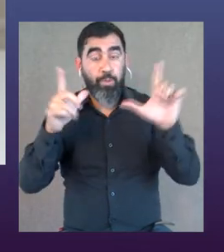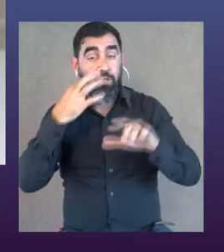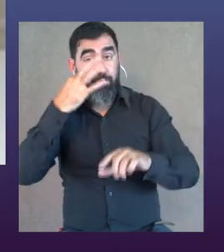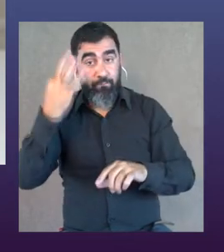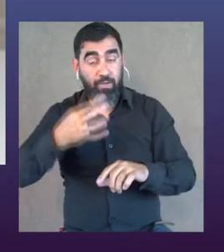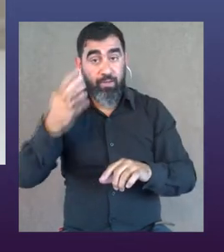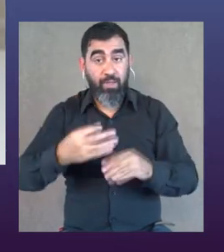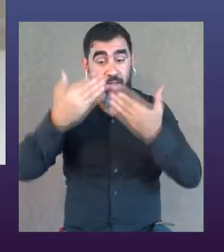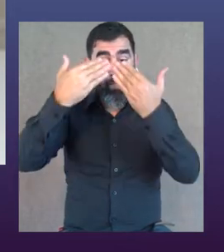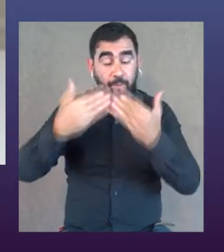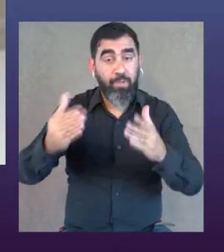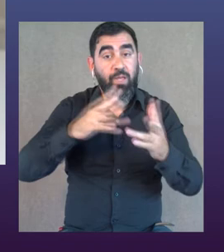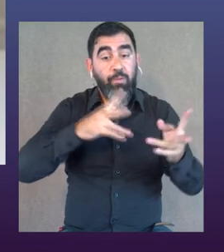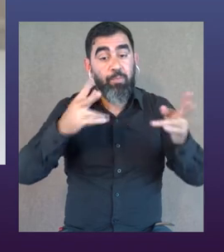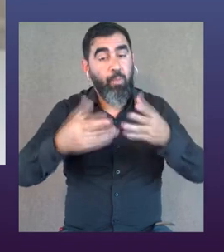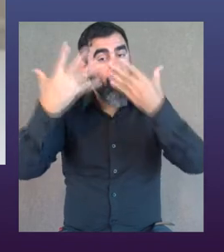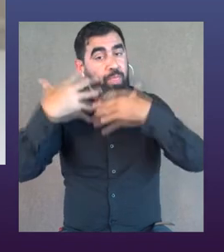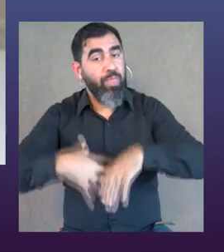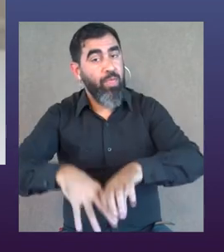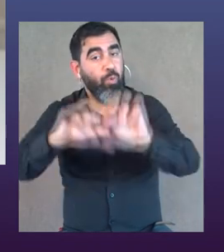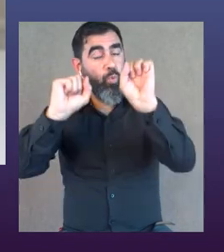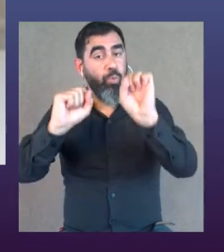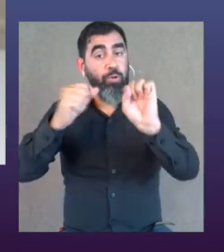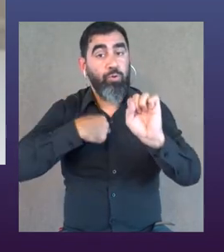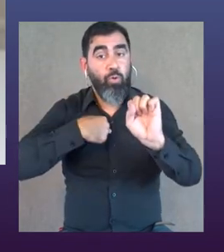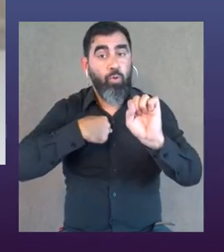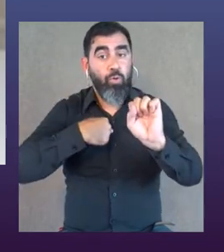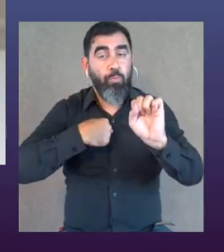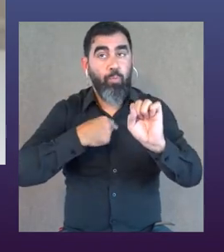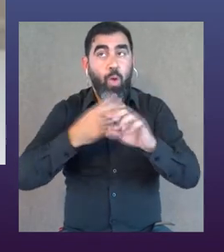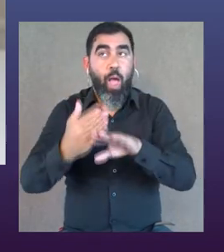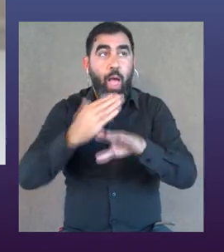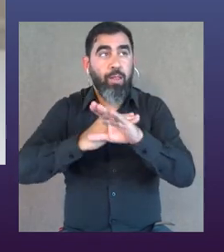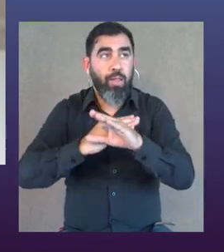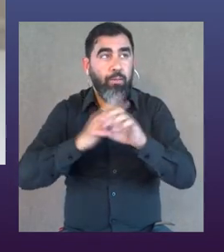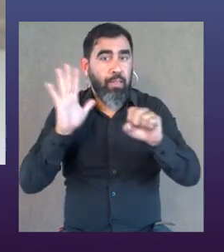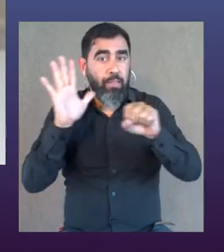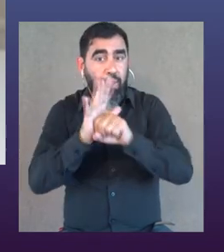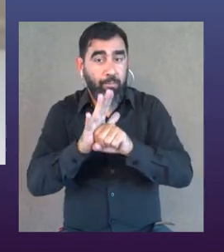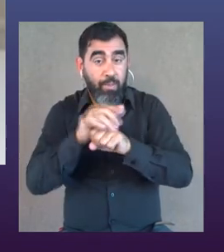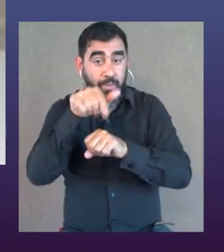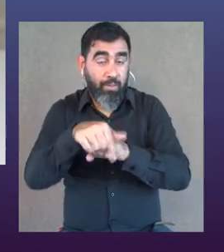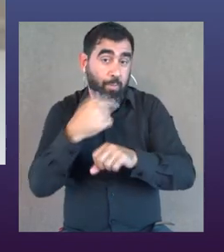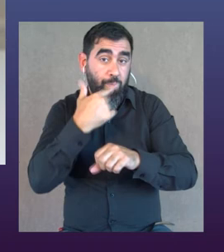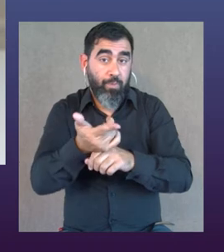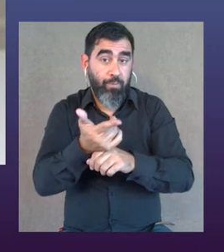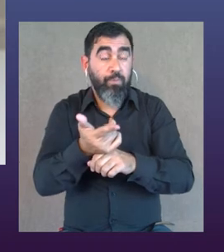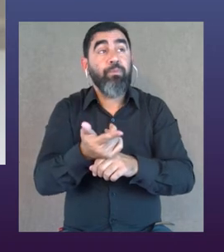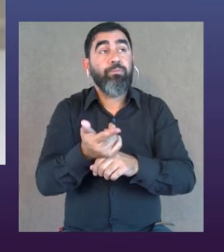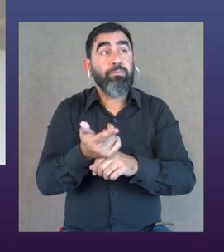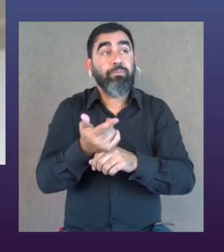aparte de una sorpresa de remenda, el inicio de una fase de descubrimiento de algo que había tenido en sombra durante todos esos años.